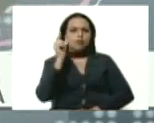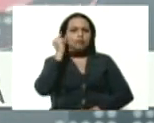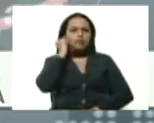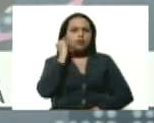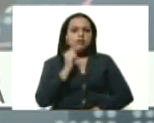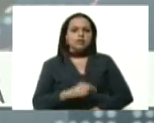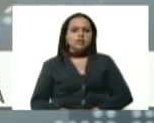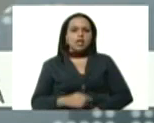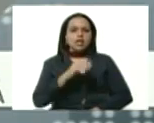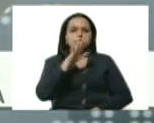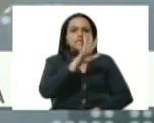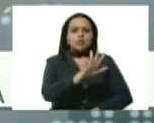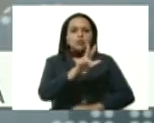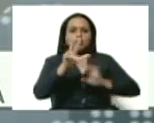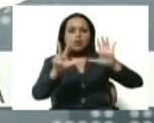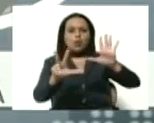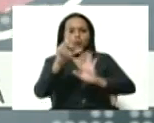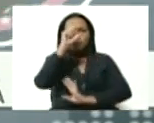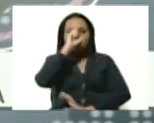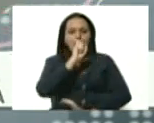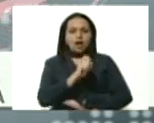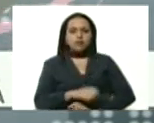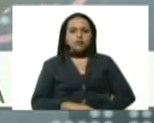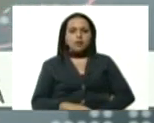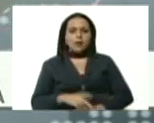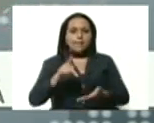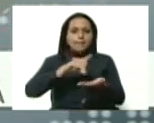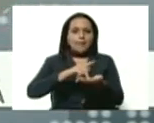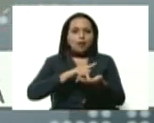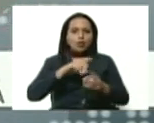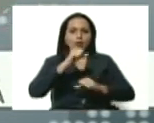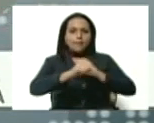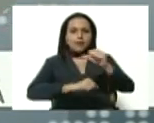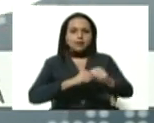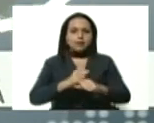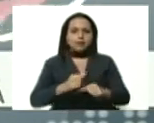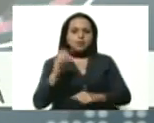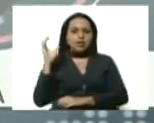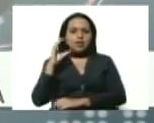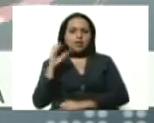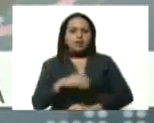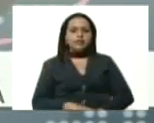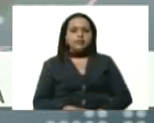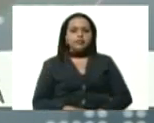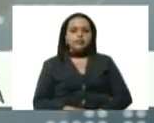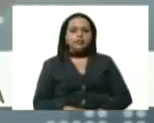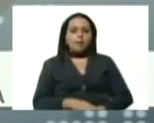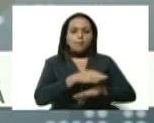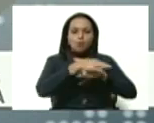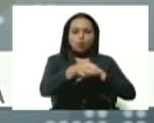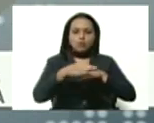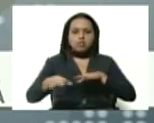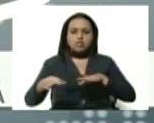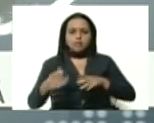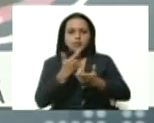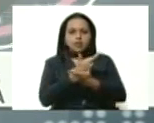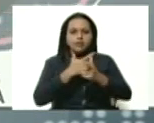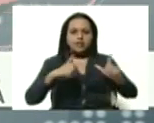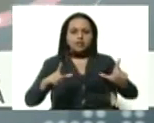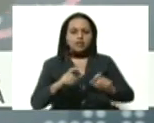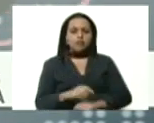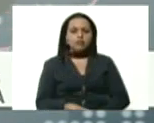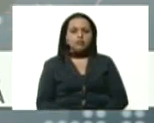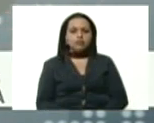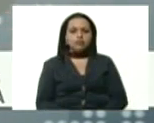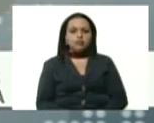de 78 años de edad de la parroquia El Paraíso del Distrito Capital, municipio de Libertador, la ciudad de Caracas.